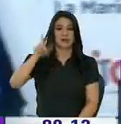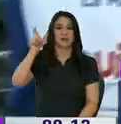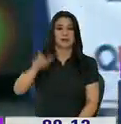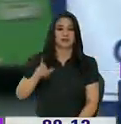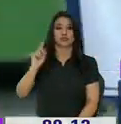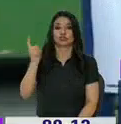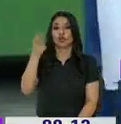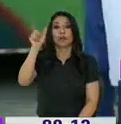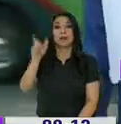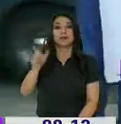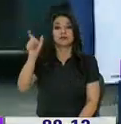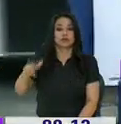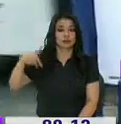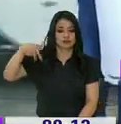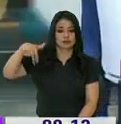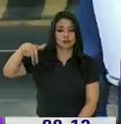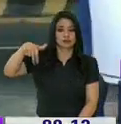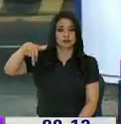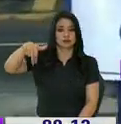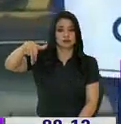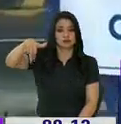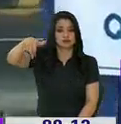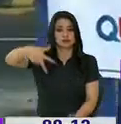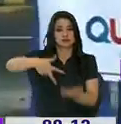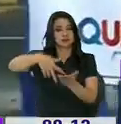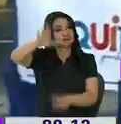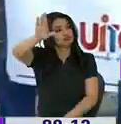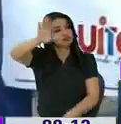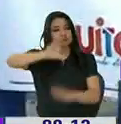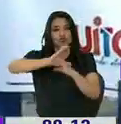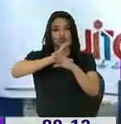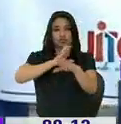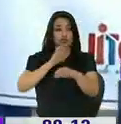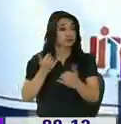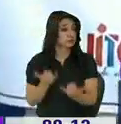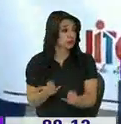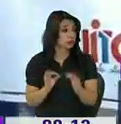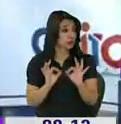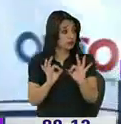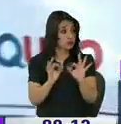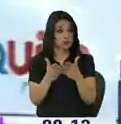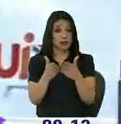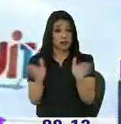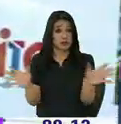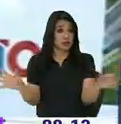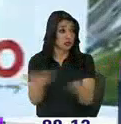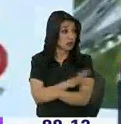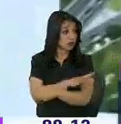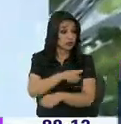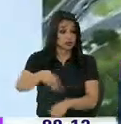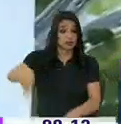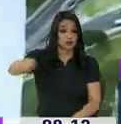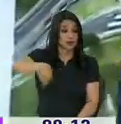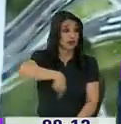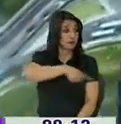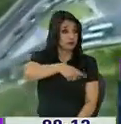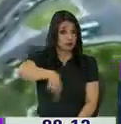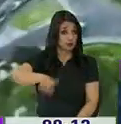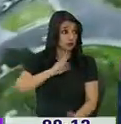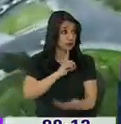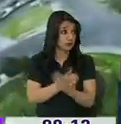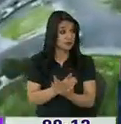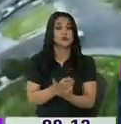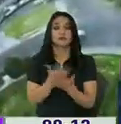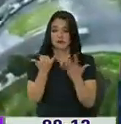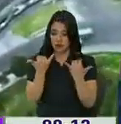peatones hacia las paradas de buses. Lo que quiere decir que a partir de hoy estará habilitado todo el Trébol conocido como tal, ¿no?